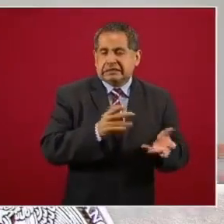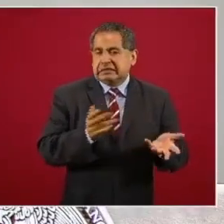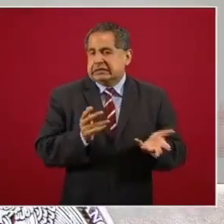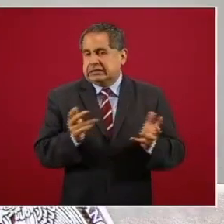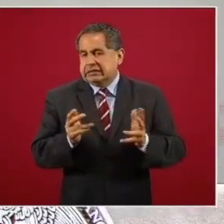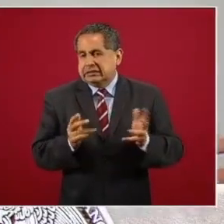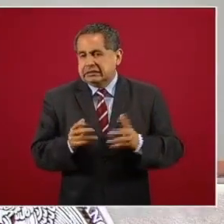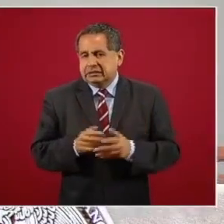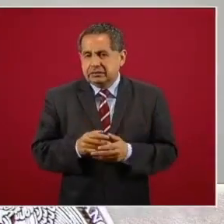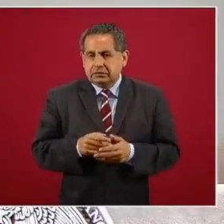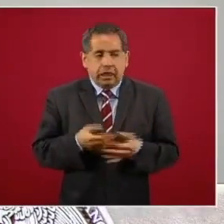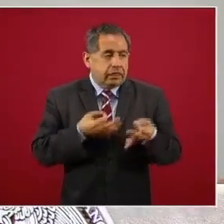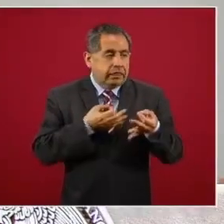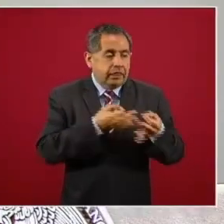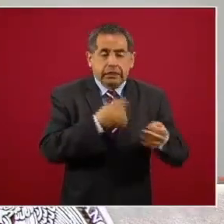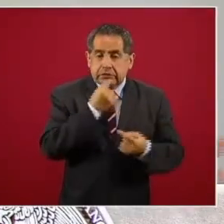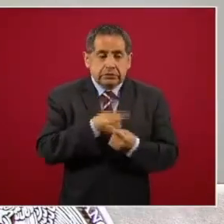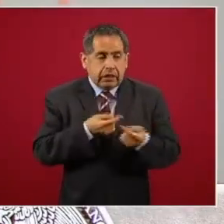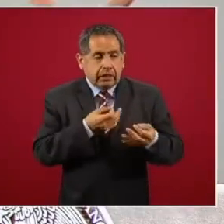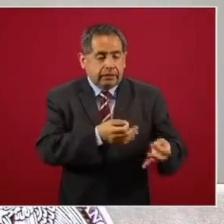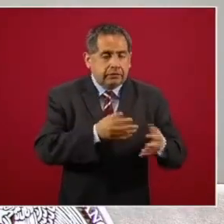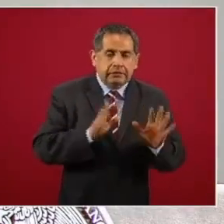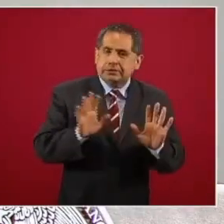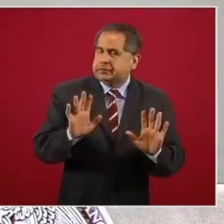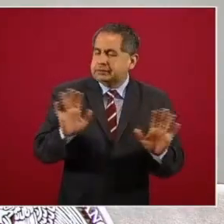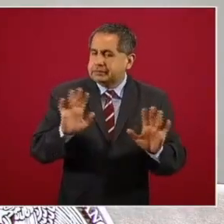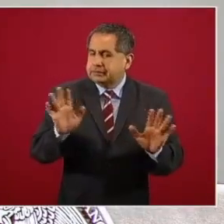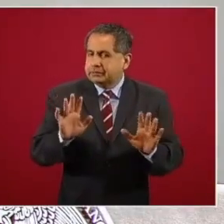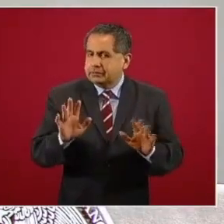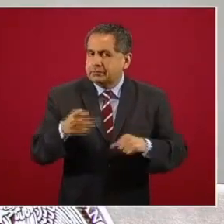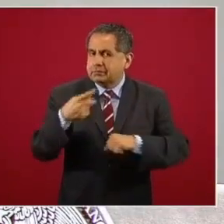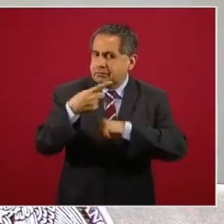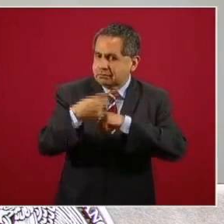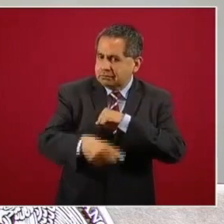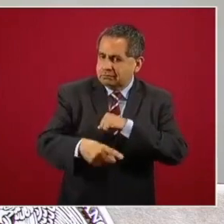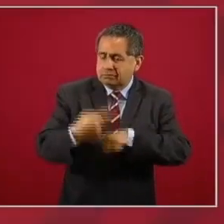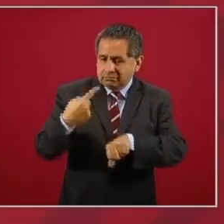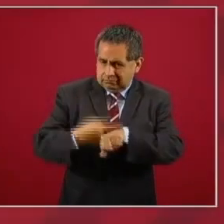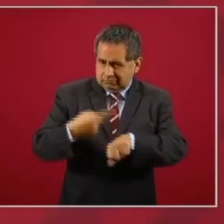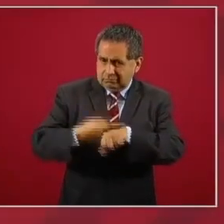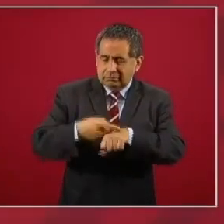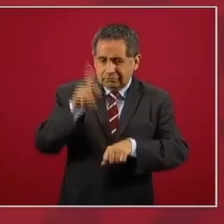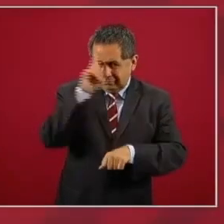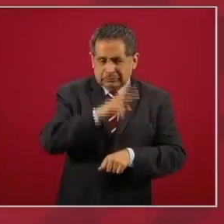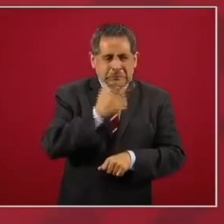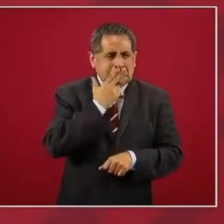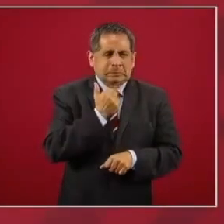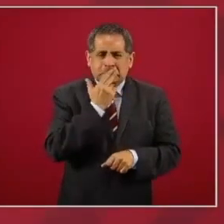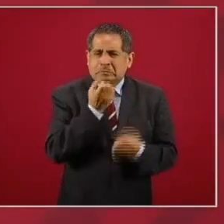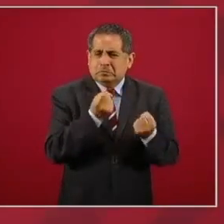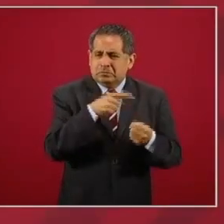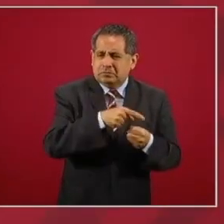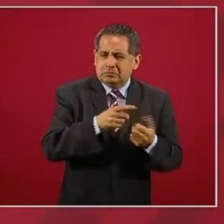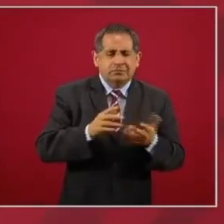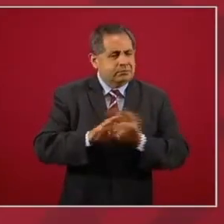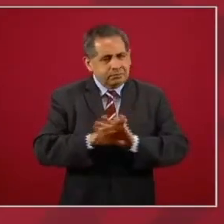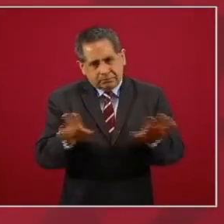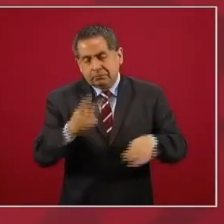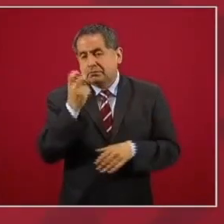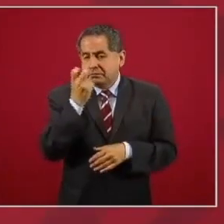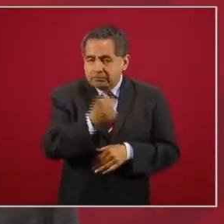para que le sea atractiva a los niños, pero y el daño que les causa. Entonces, eso